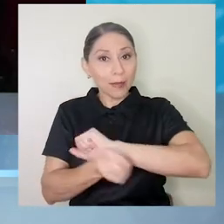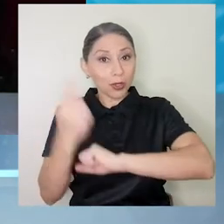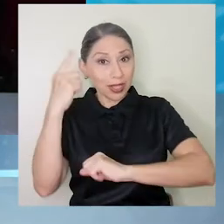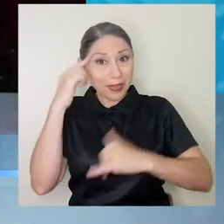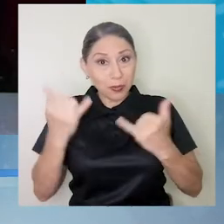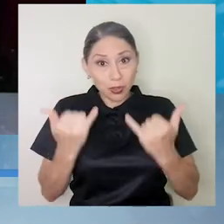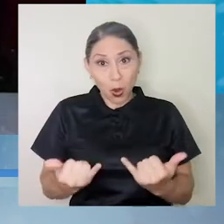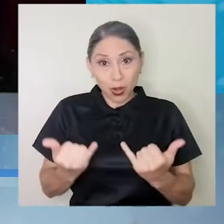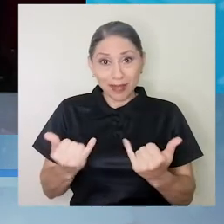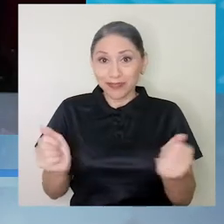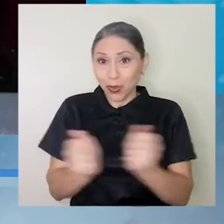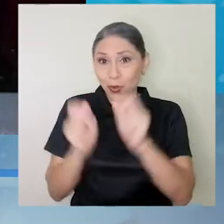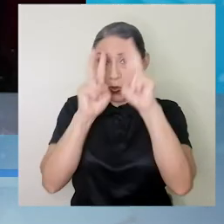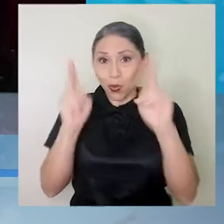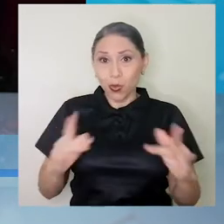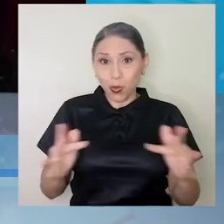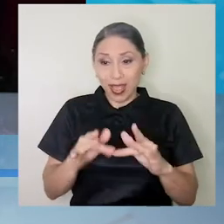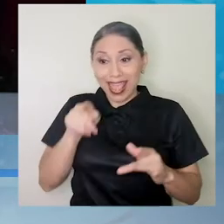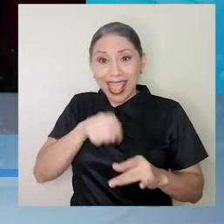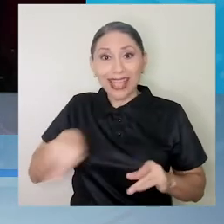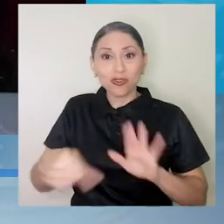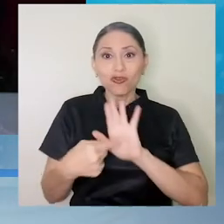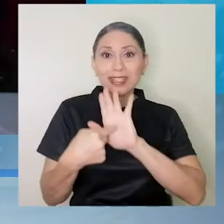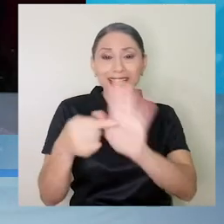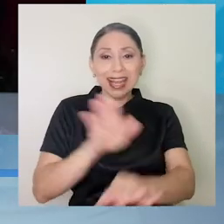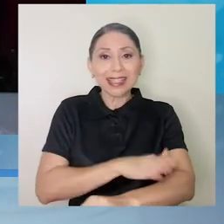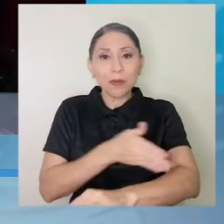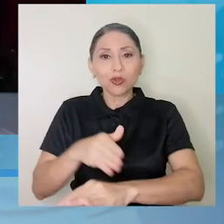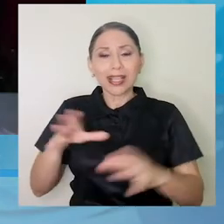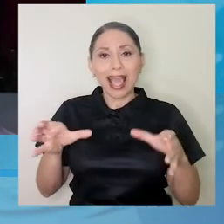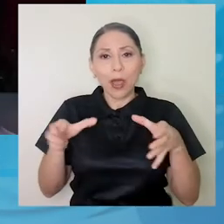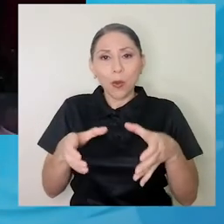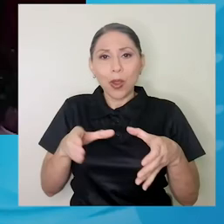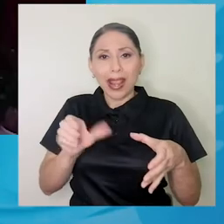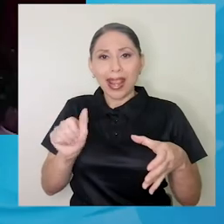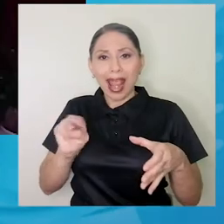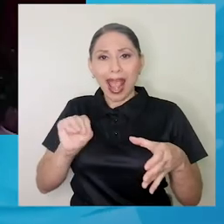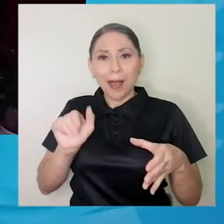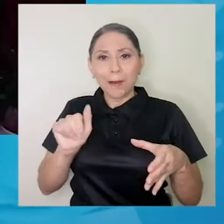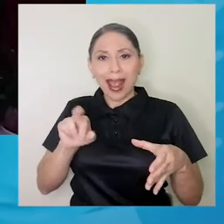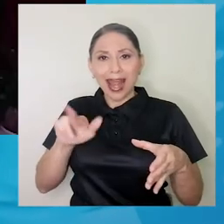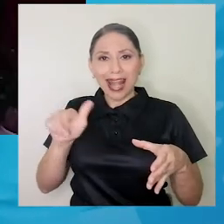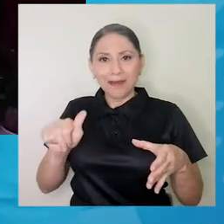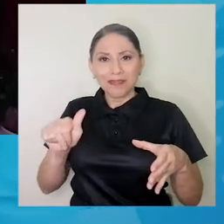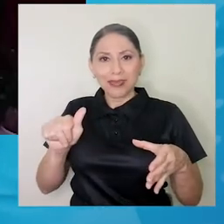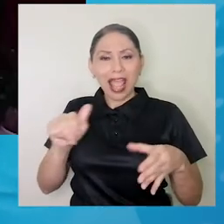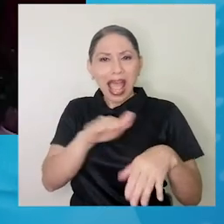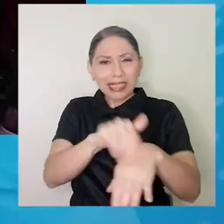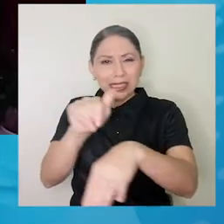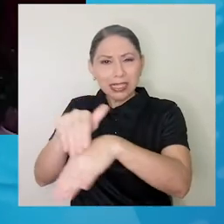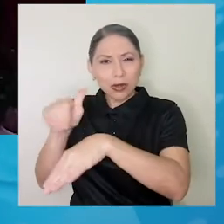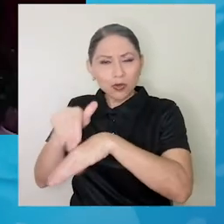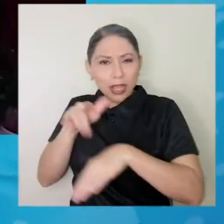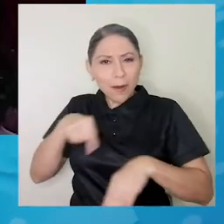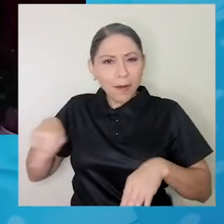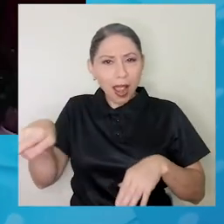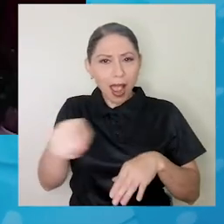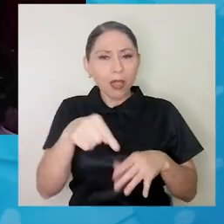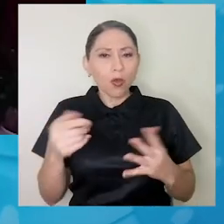virtualidad, es que esos recitales de música de cámara, por ejemplo, hacerlos, hacer un llamado para que fuese